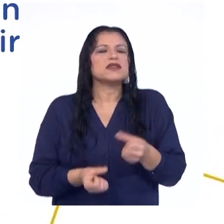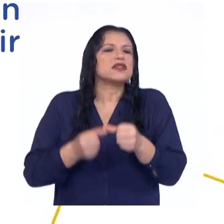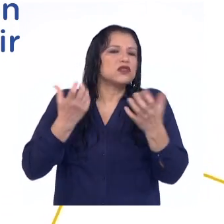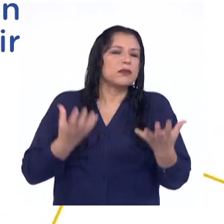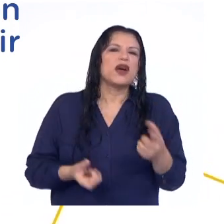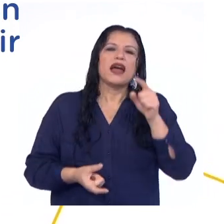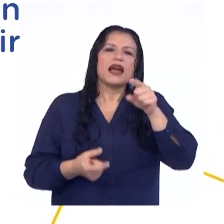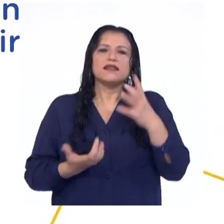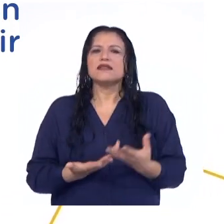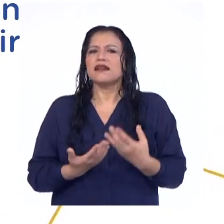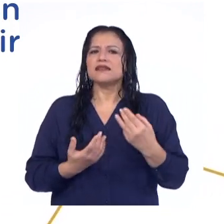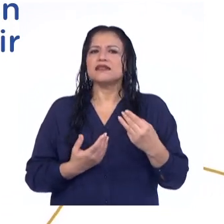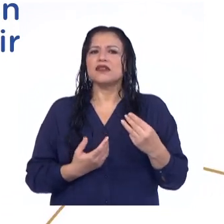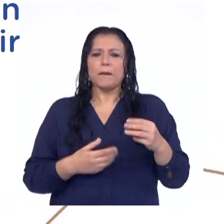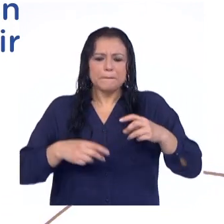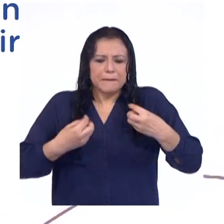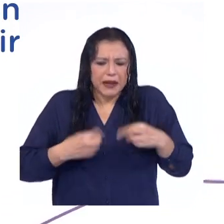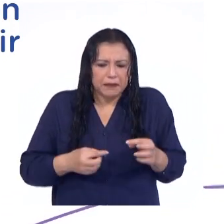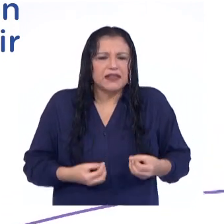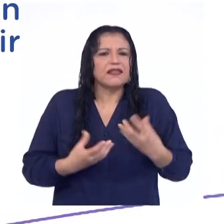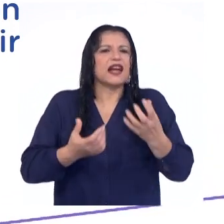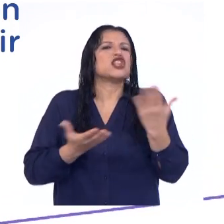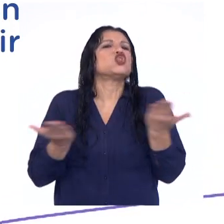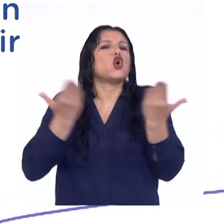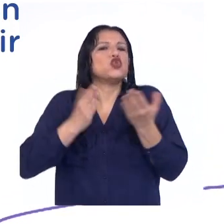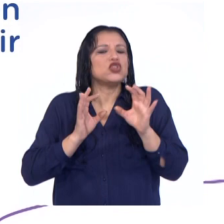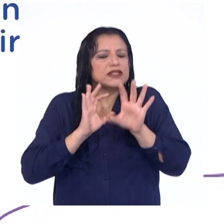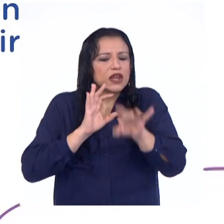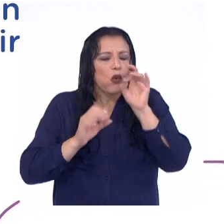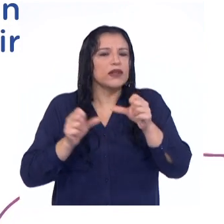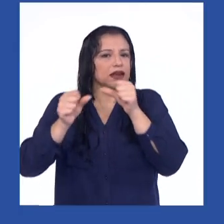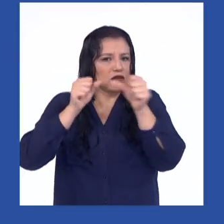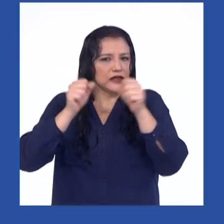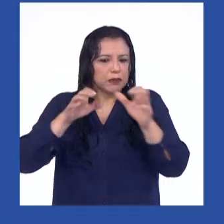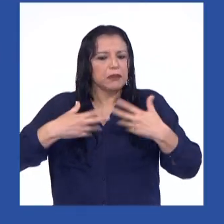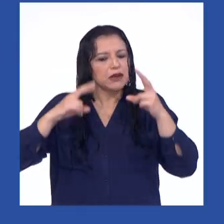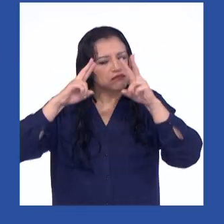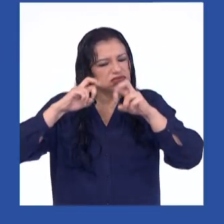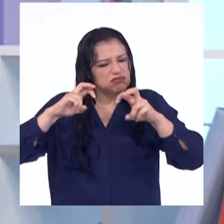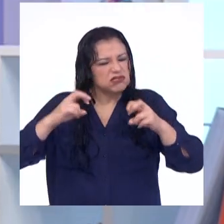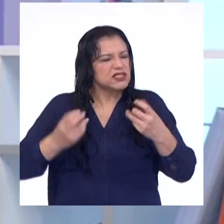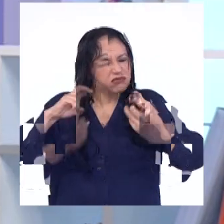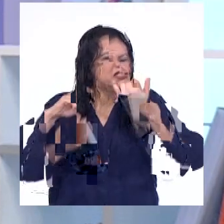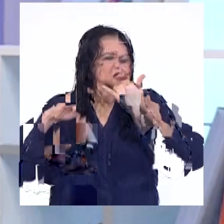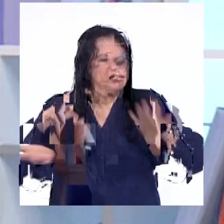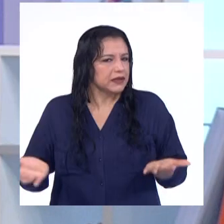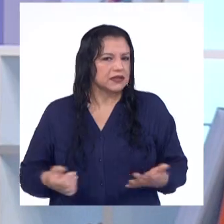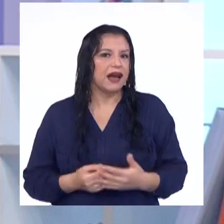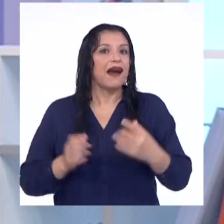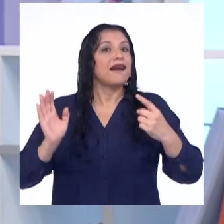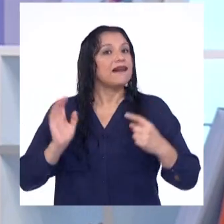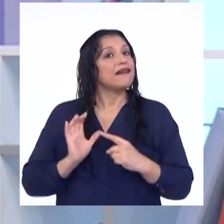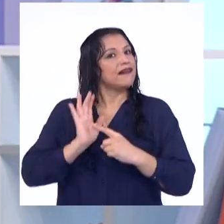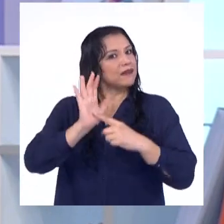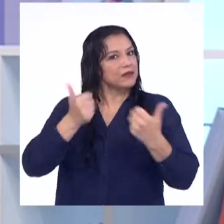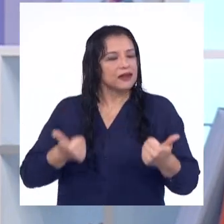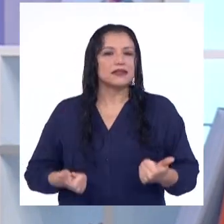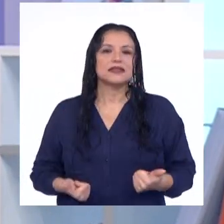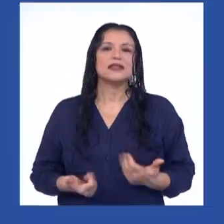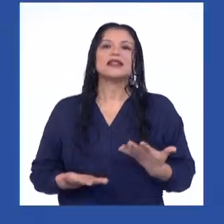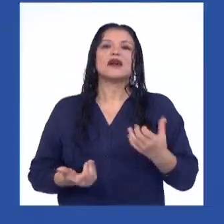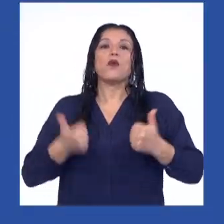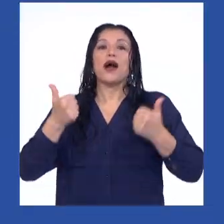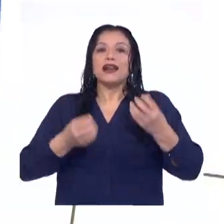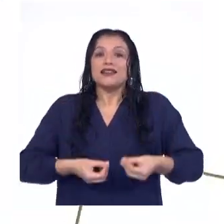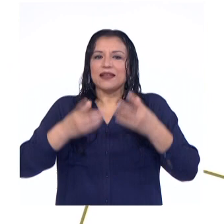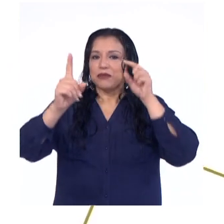Estas medidas nos permiten dar la ubicación de los datos para ir analizando su comportamiento. Y a continuación, se viene